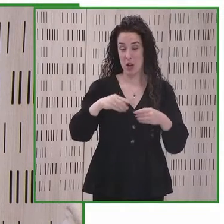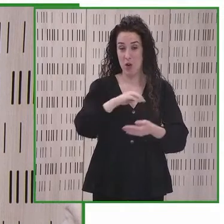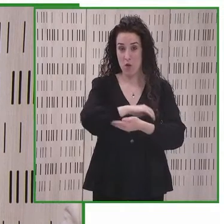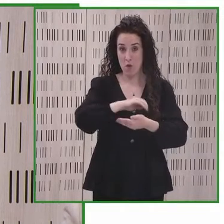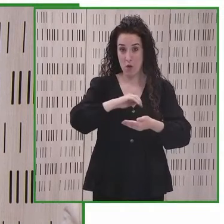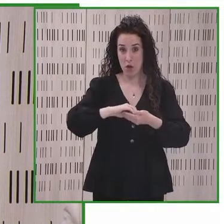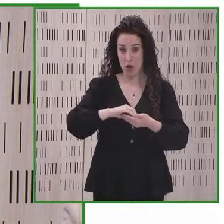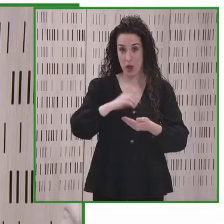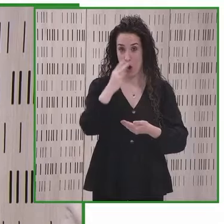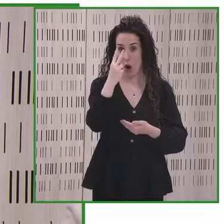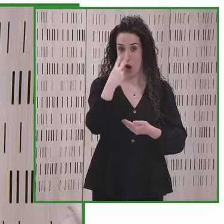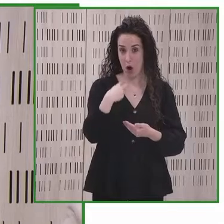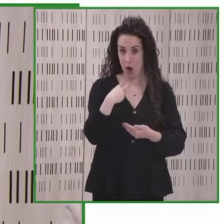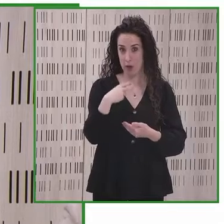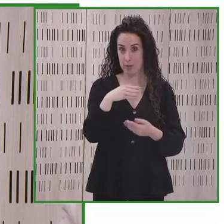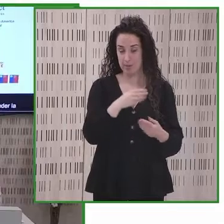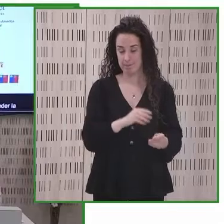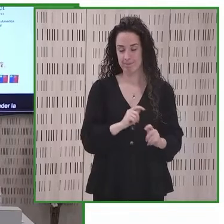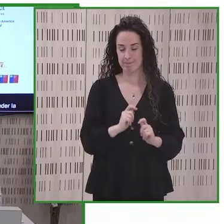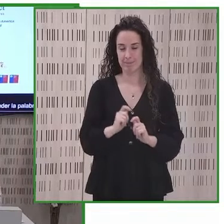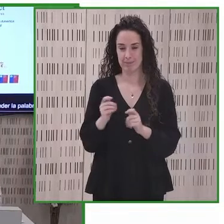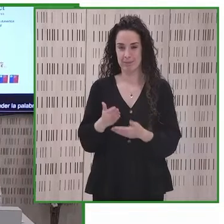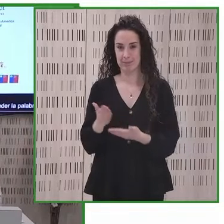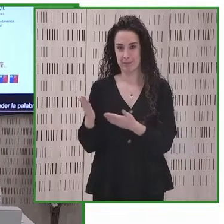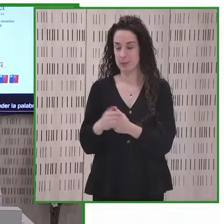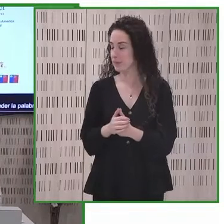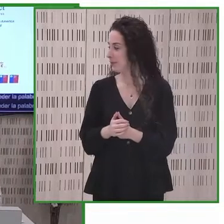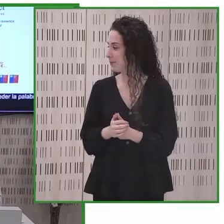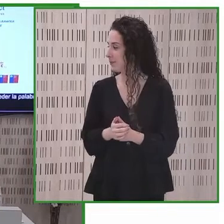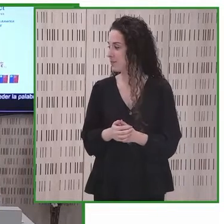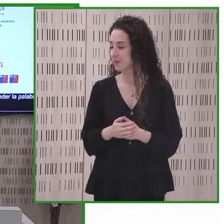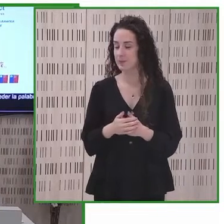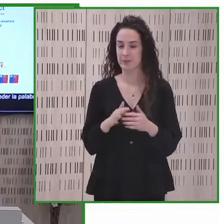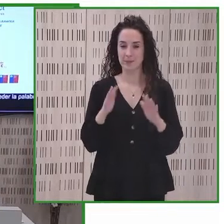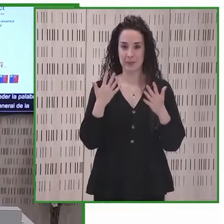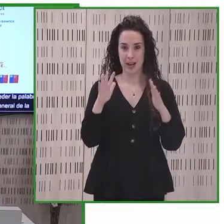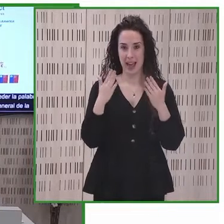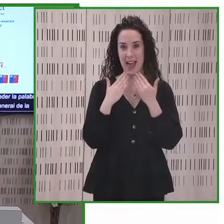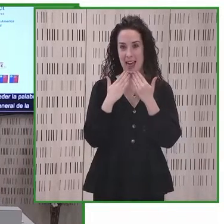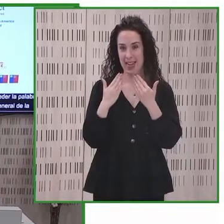Martínez, que es el director general de la Fundación ONCE. Muchas gracias.